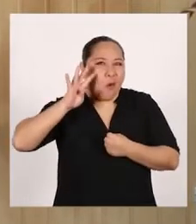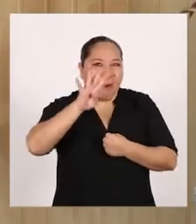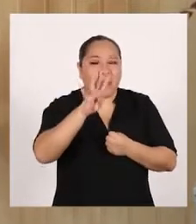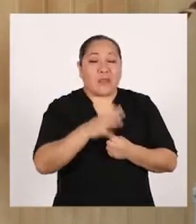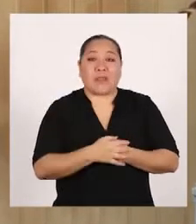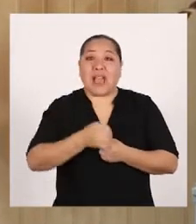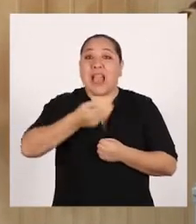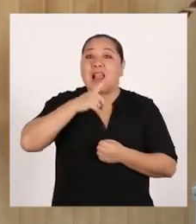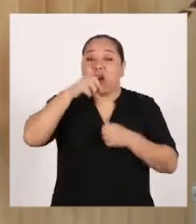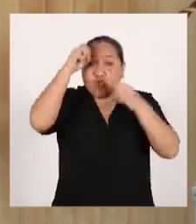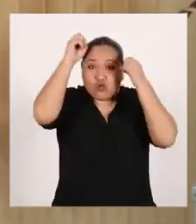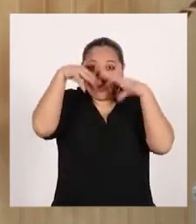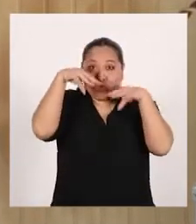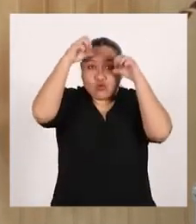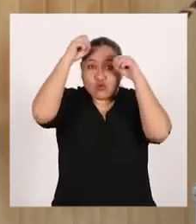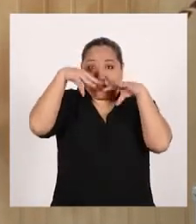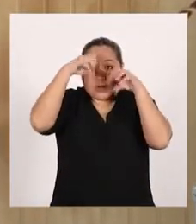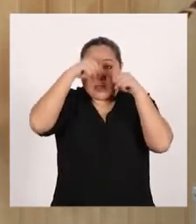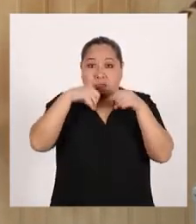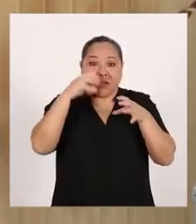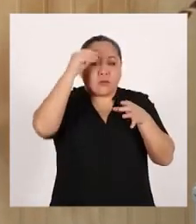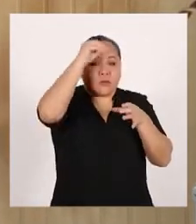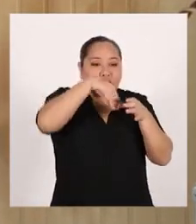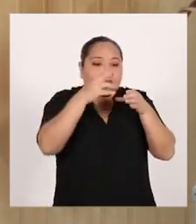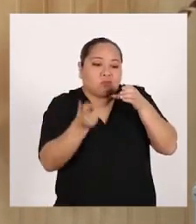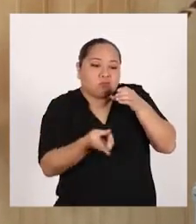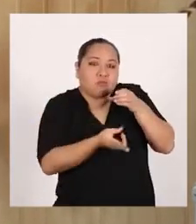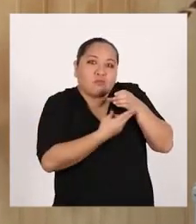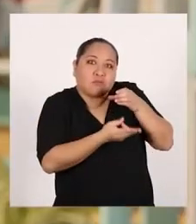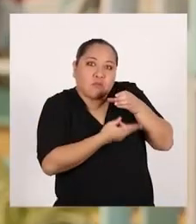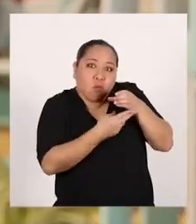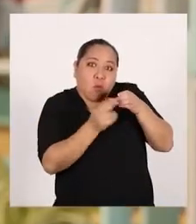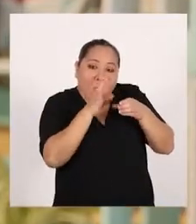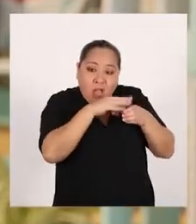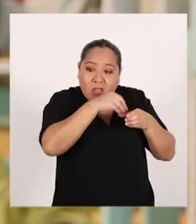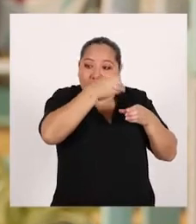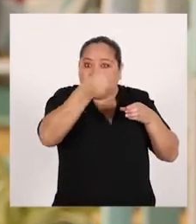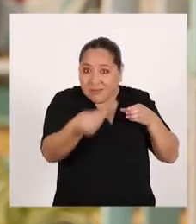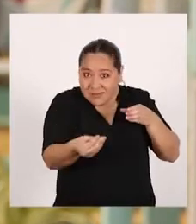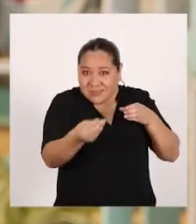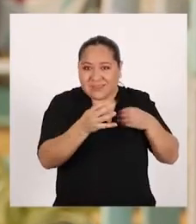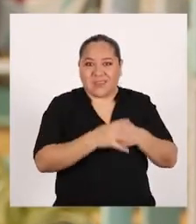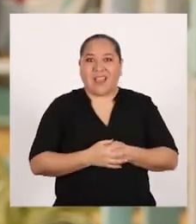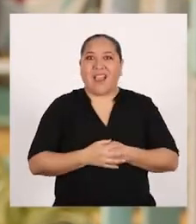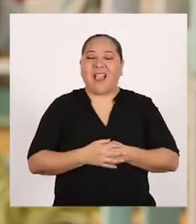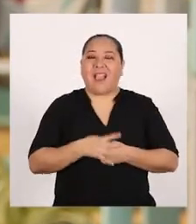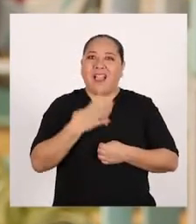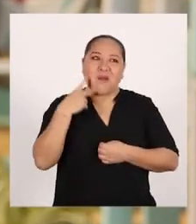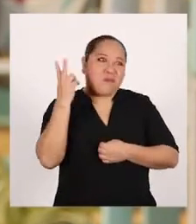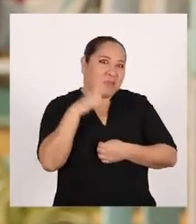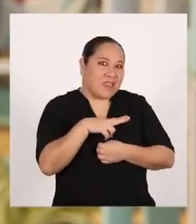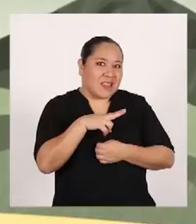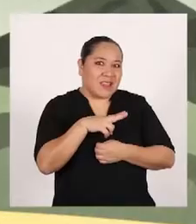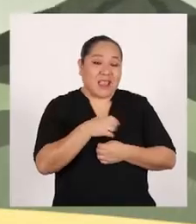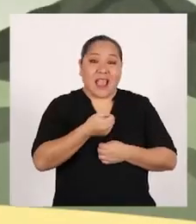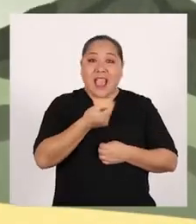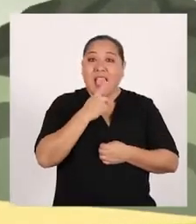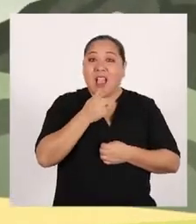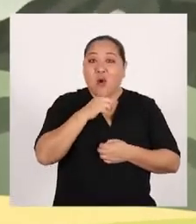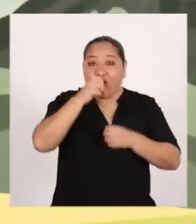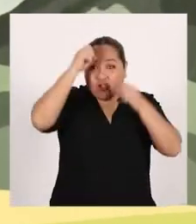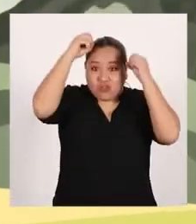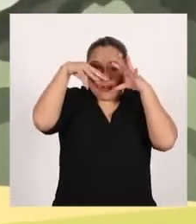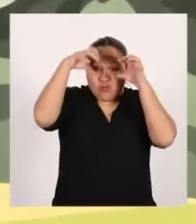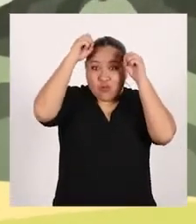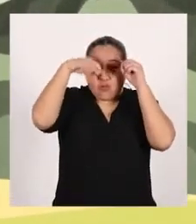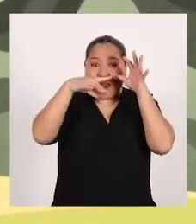El agua de las lluvias se puede sembrar y cosechar ¡Guau! ¡Miren esto! El agua